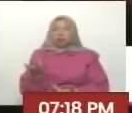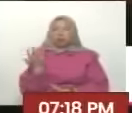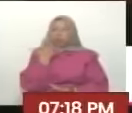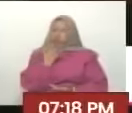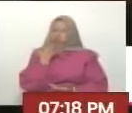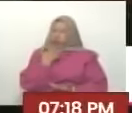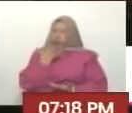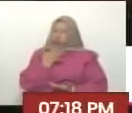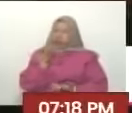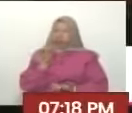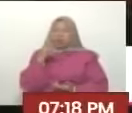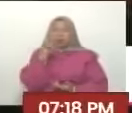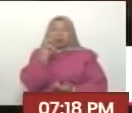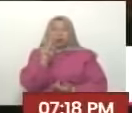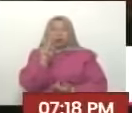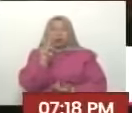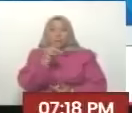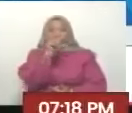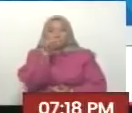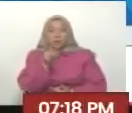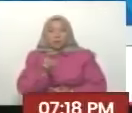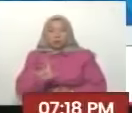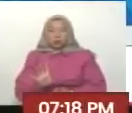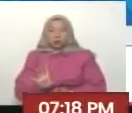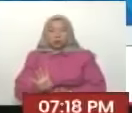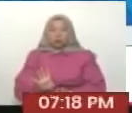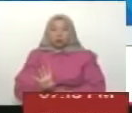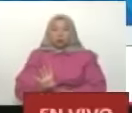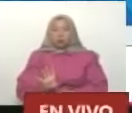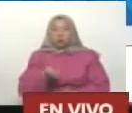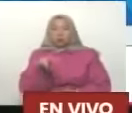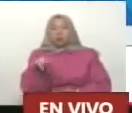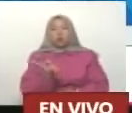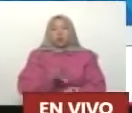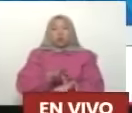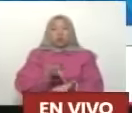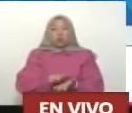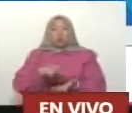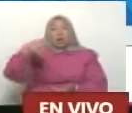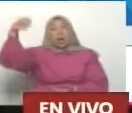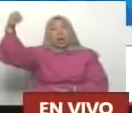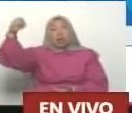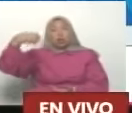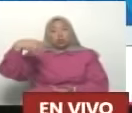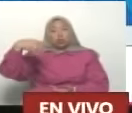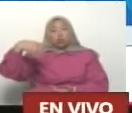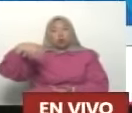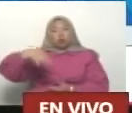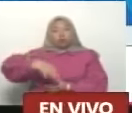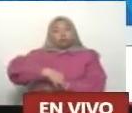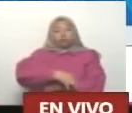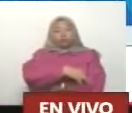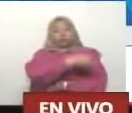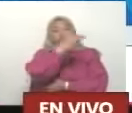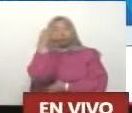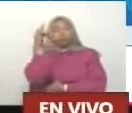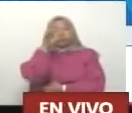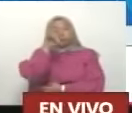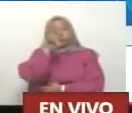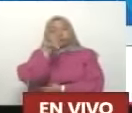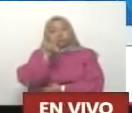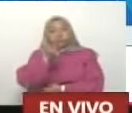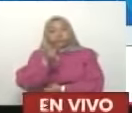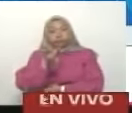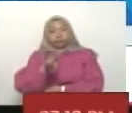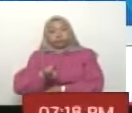segunda pregunta ¿en su ciudad sale el sol todos los días? preguntas evidentes donde